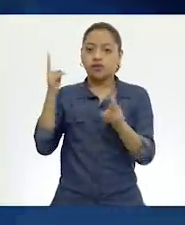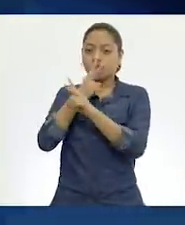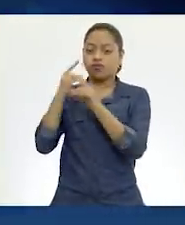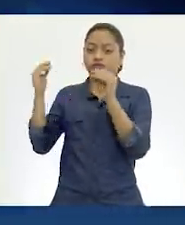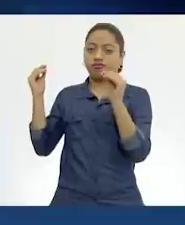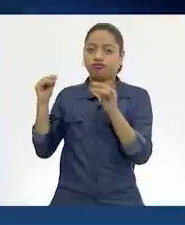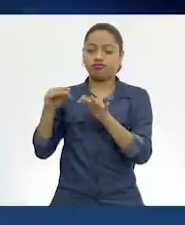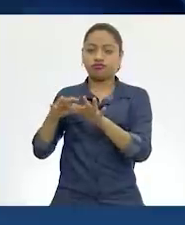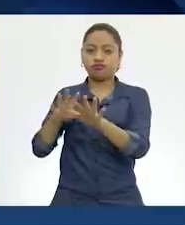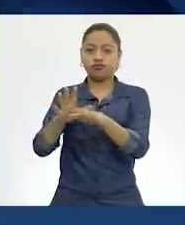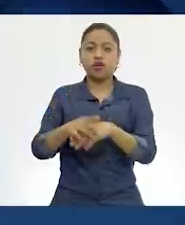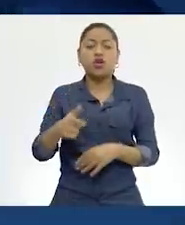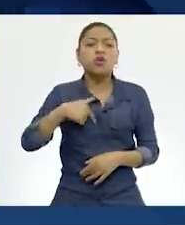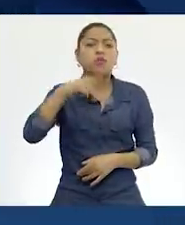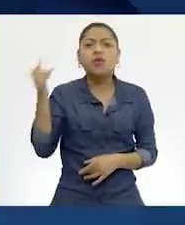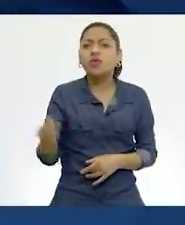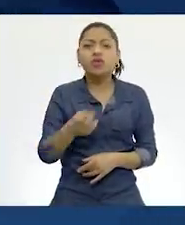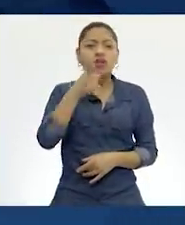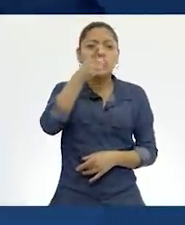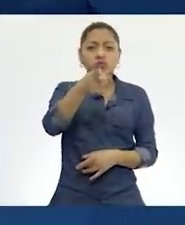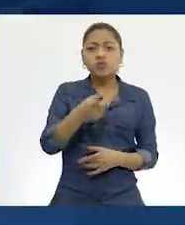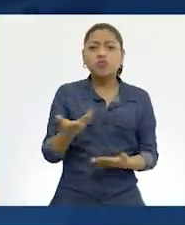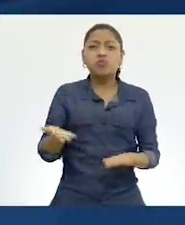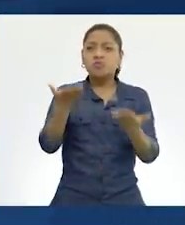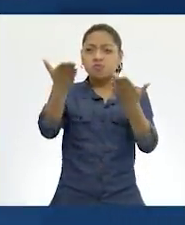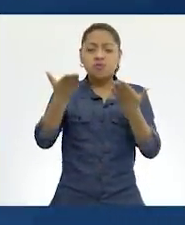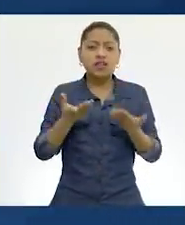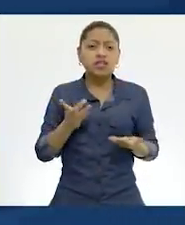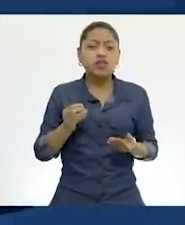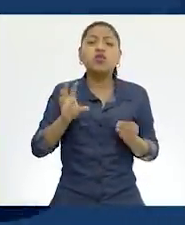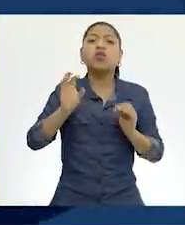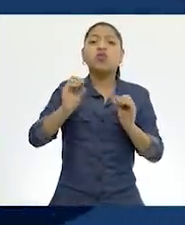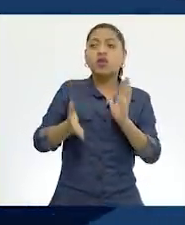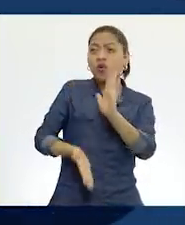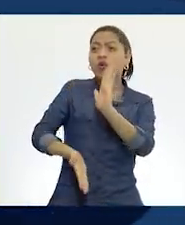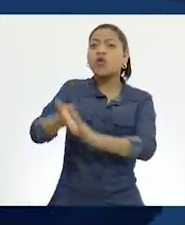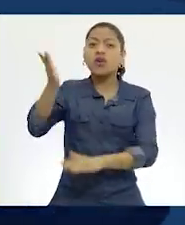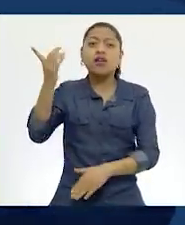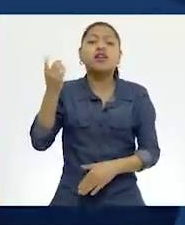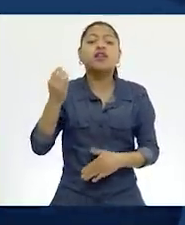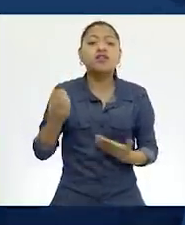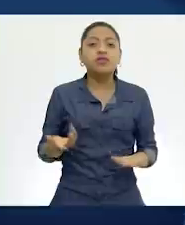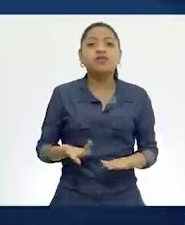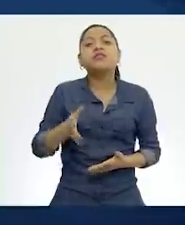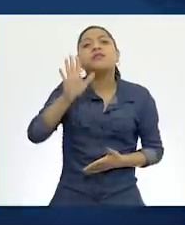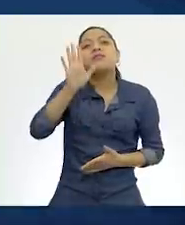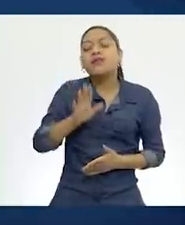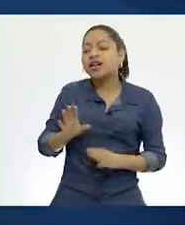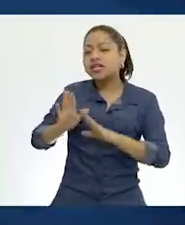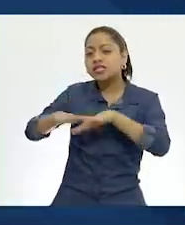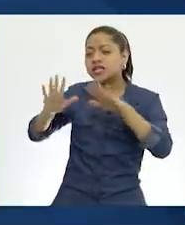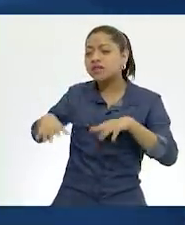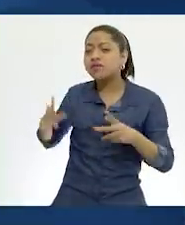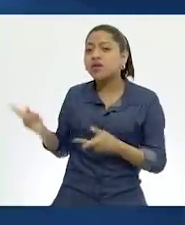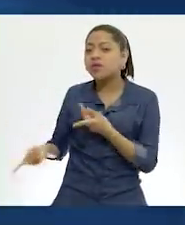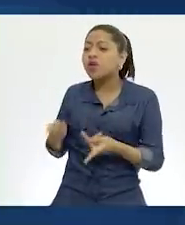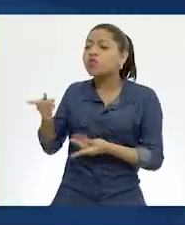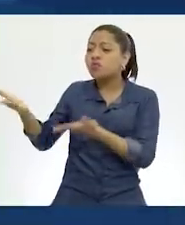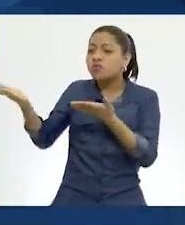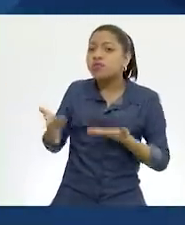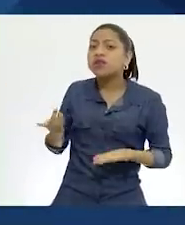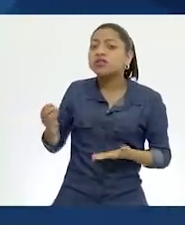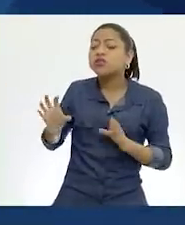Preguntarte de dónde vienes y a dónde vas es como decirle al mar, ¿de dónde vienes y a dónde vas?